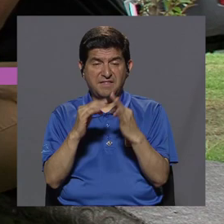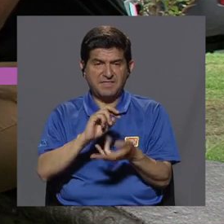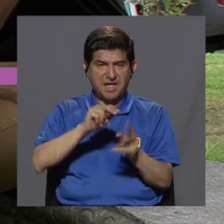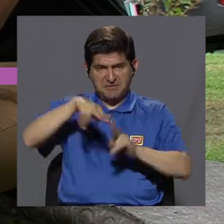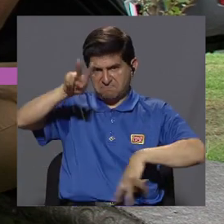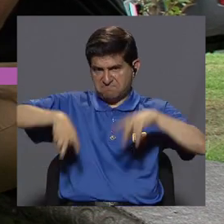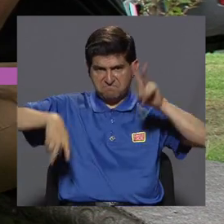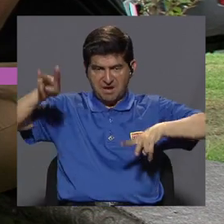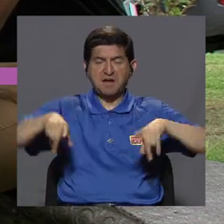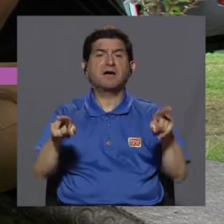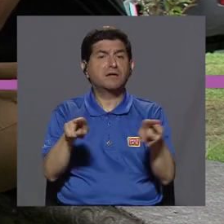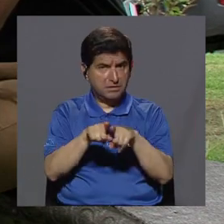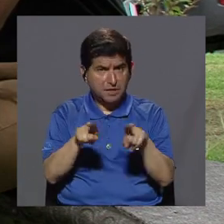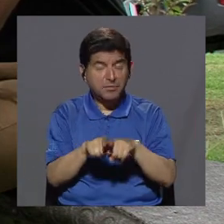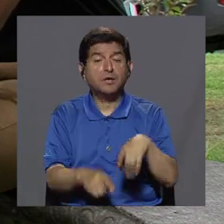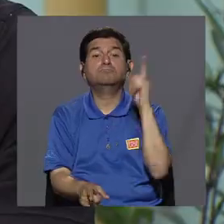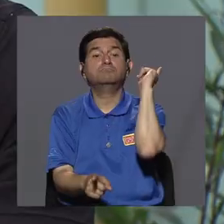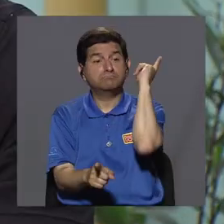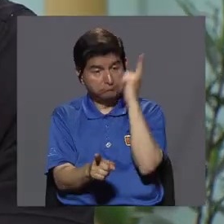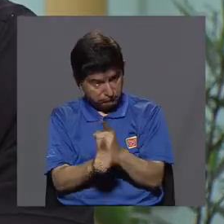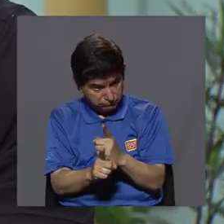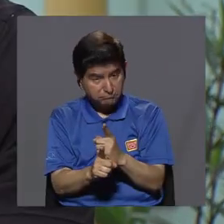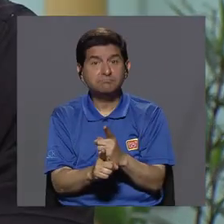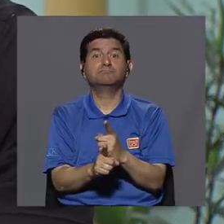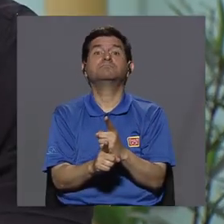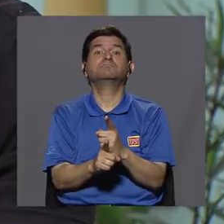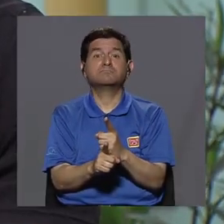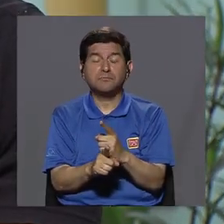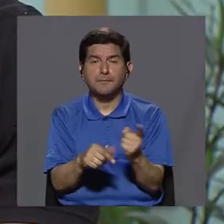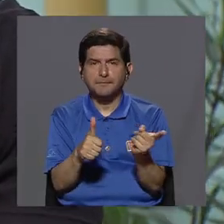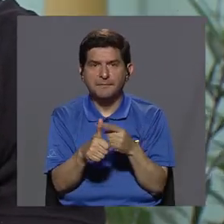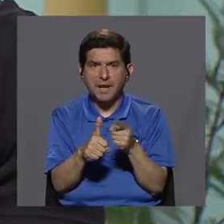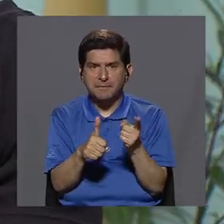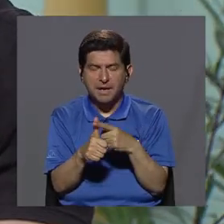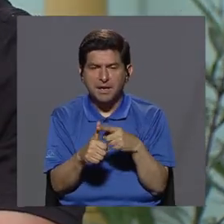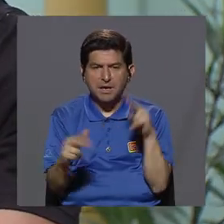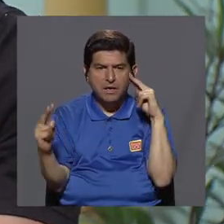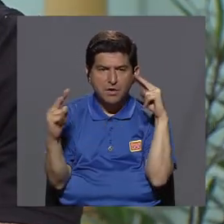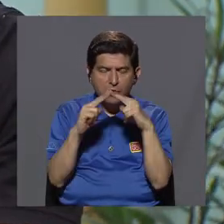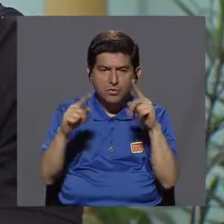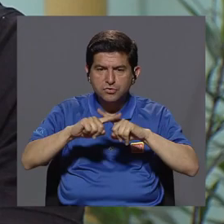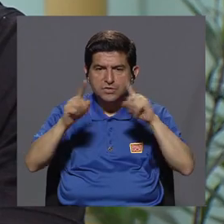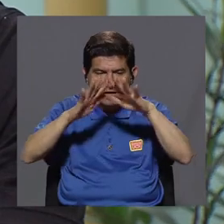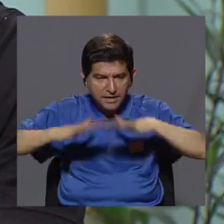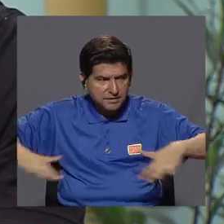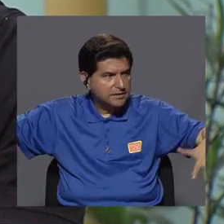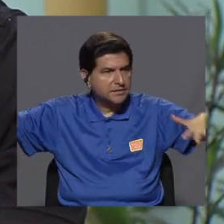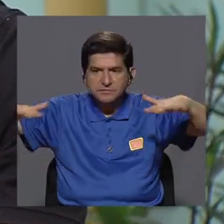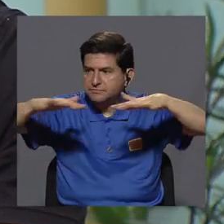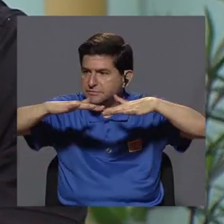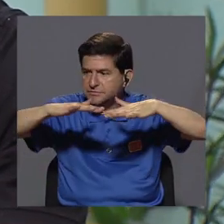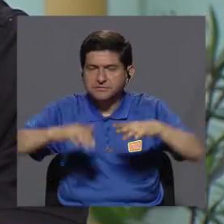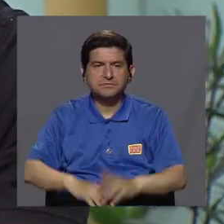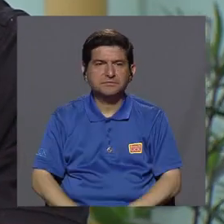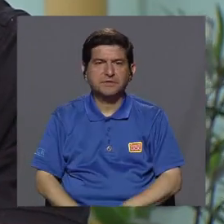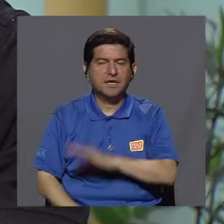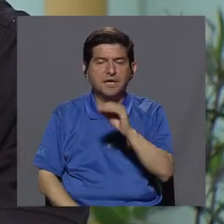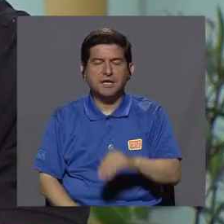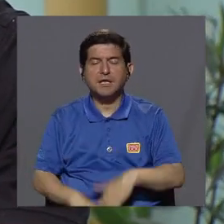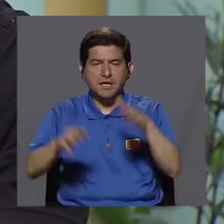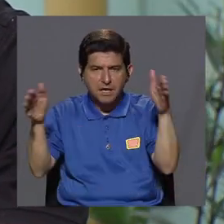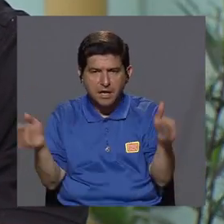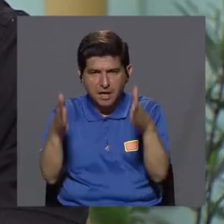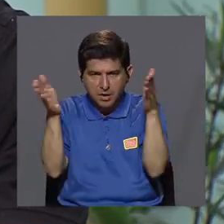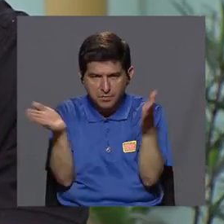variarlo un poquito. Exacto, porque estamos primero conociendo otro espacio, ¿verdad? Y también desde